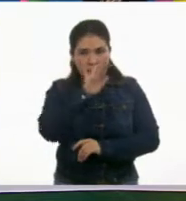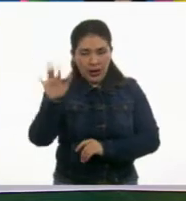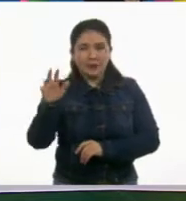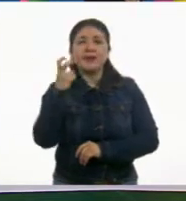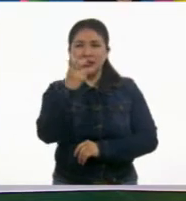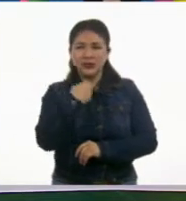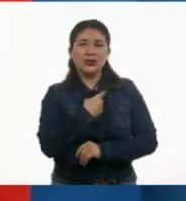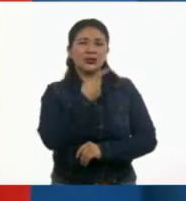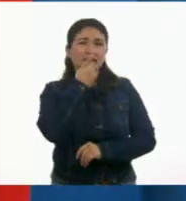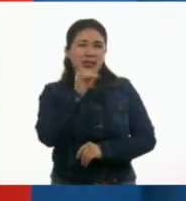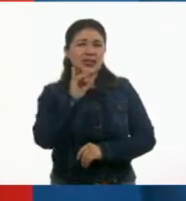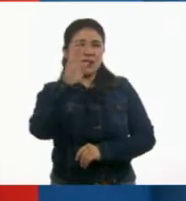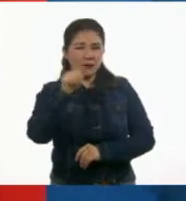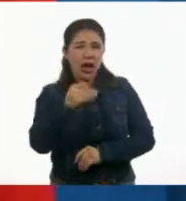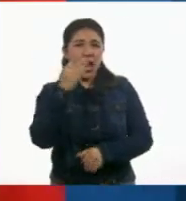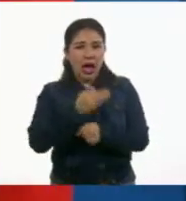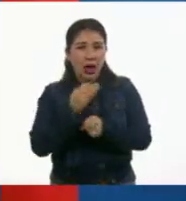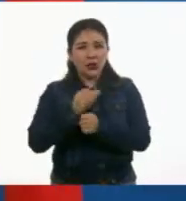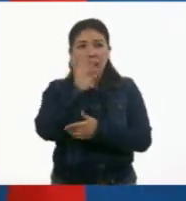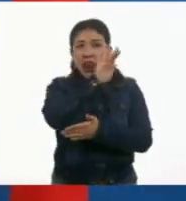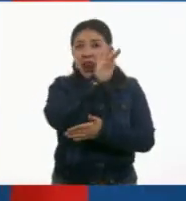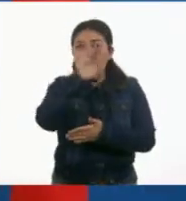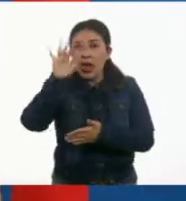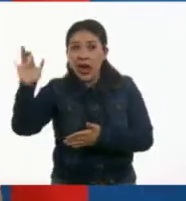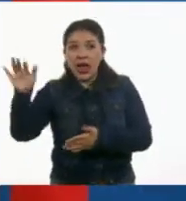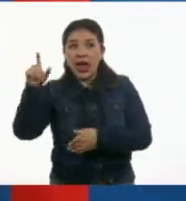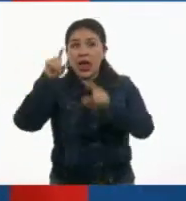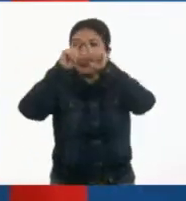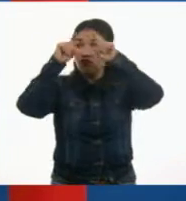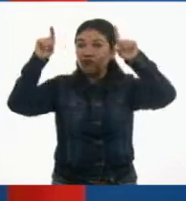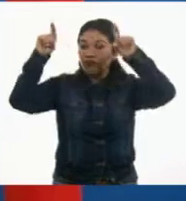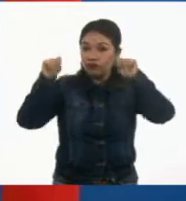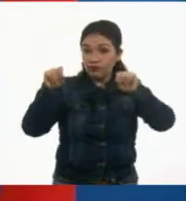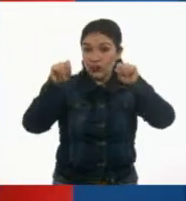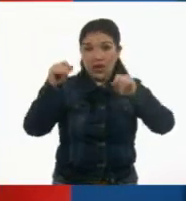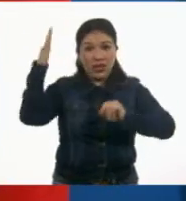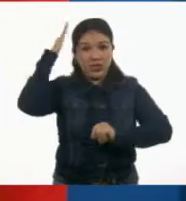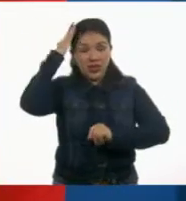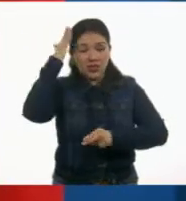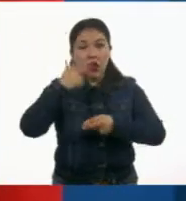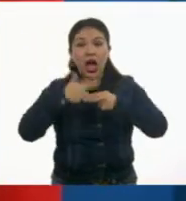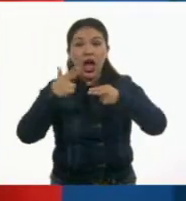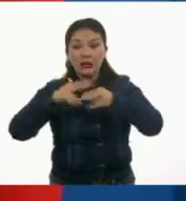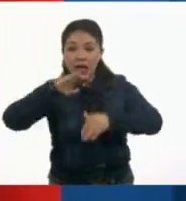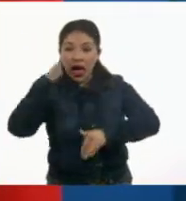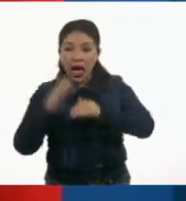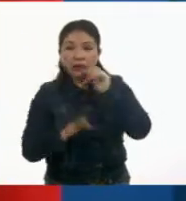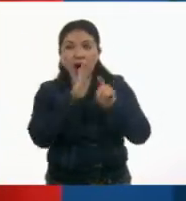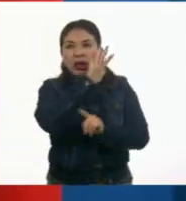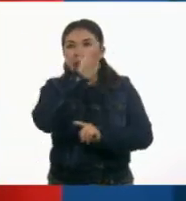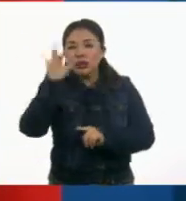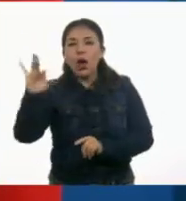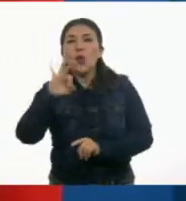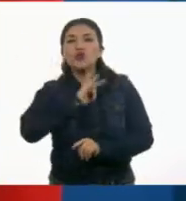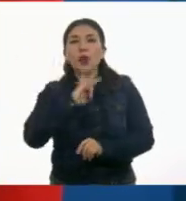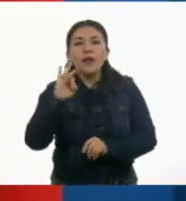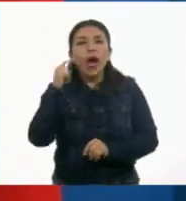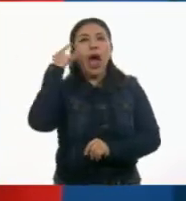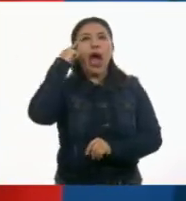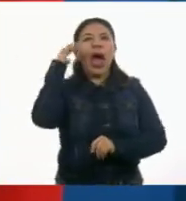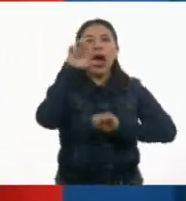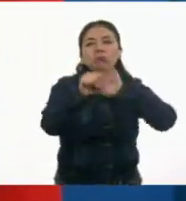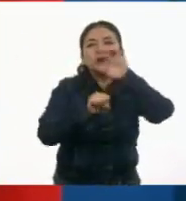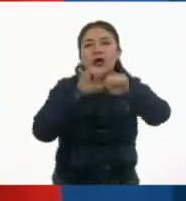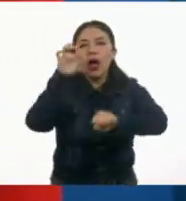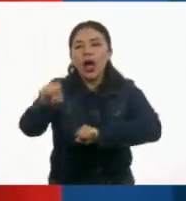era lo que le iba a decir, profesor. Y si leemos desde el título hasta el final, cómo lo tenemos, y a lo mejor podemos refrescar un